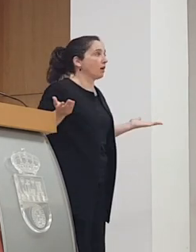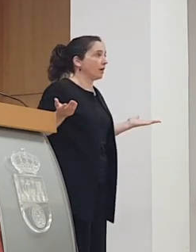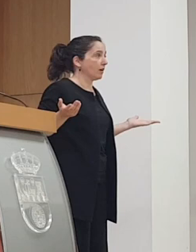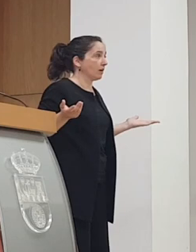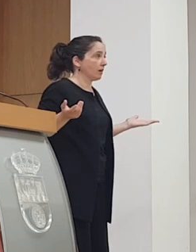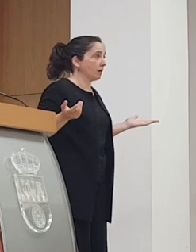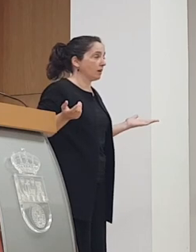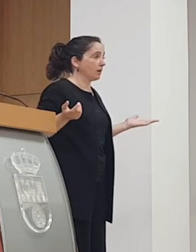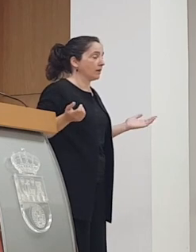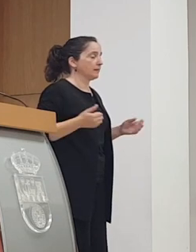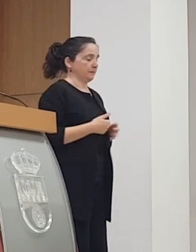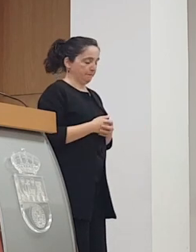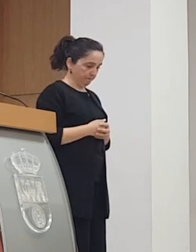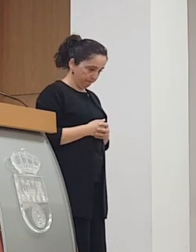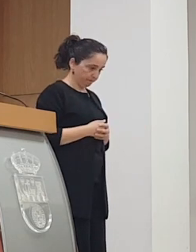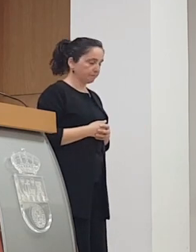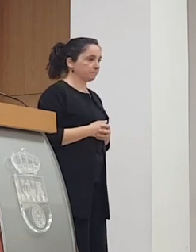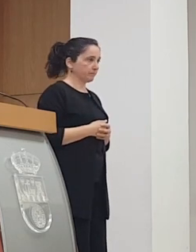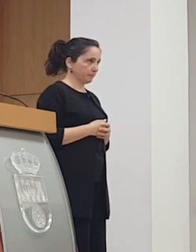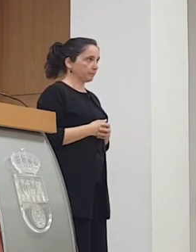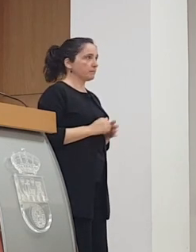Bueno eso sería